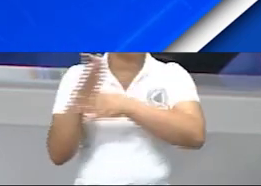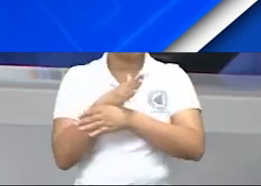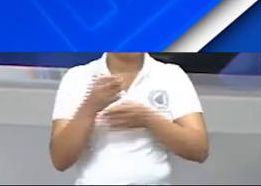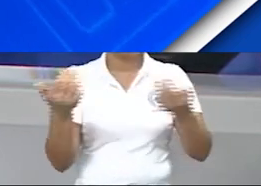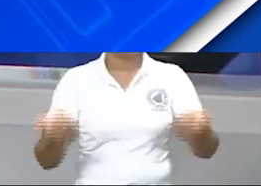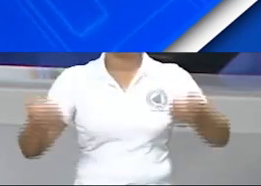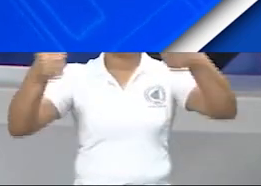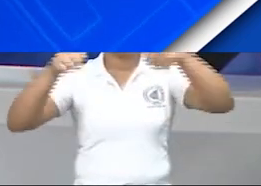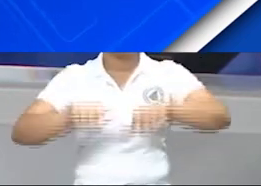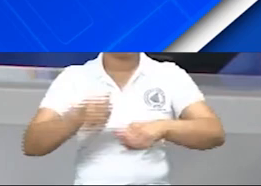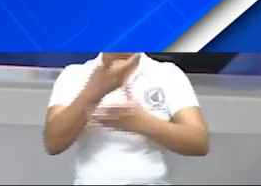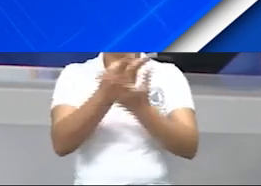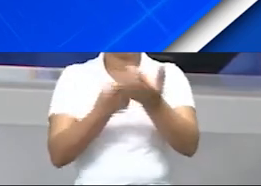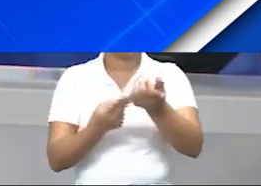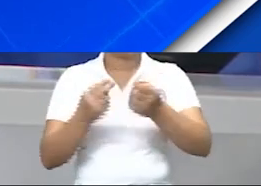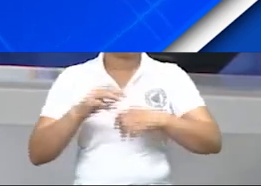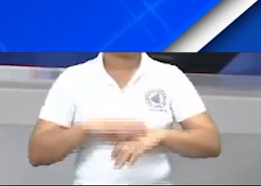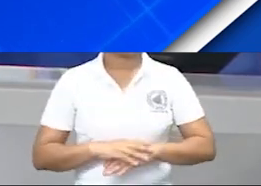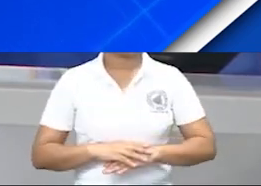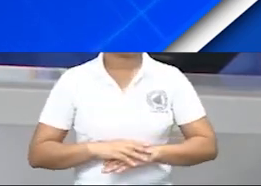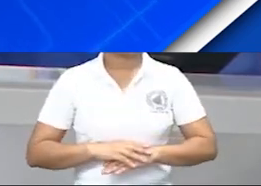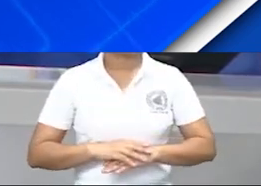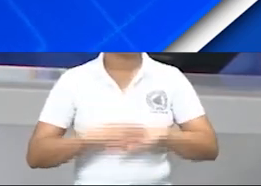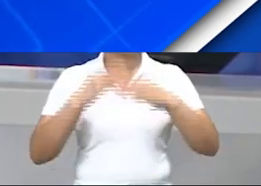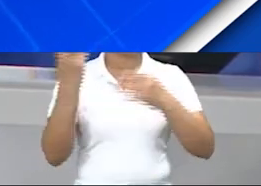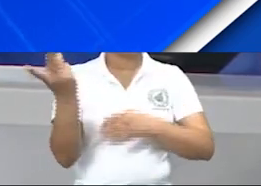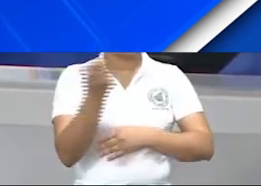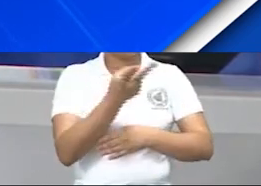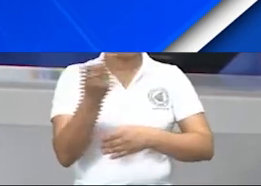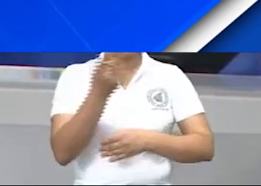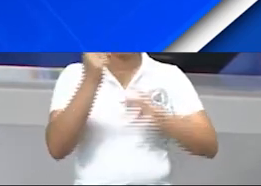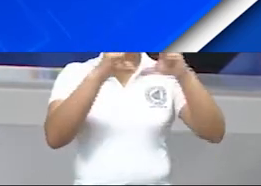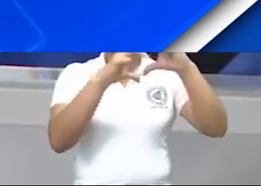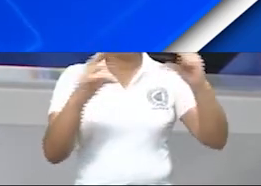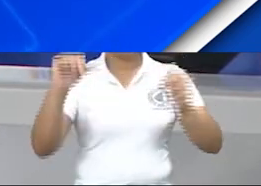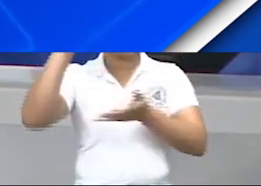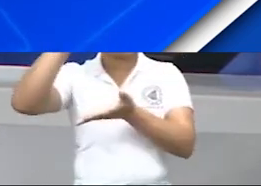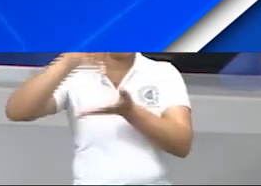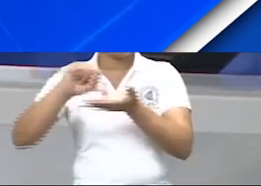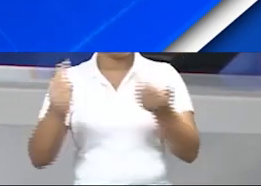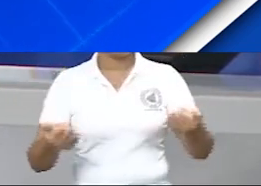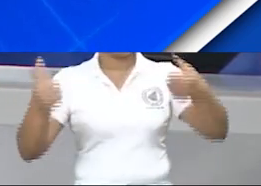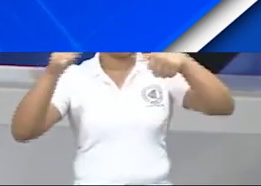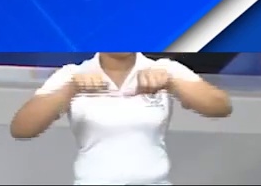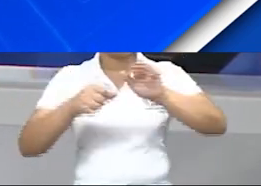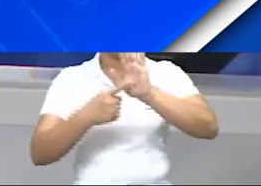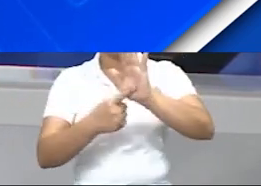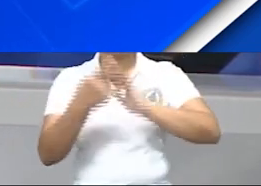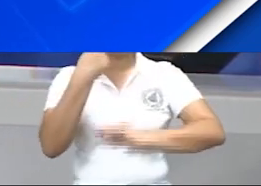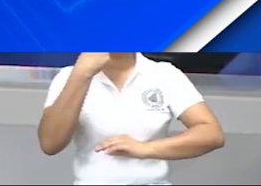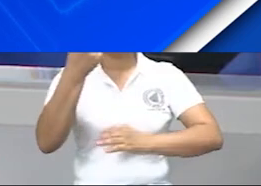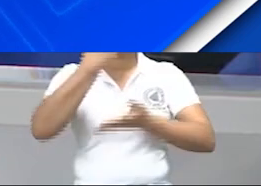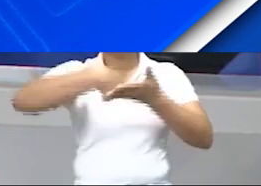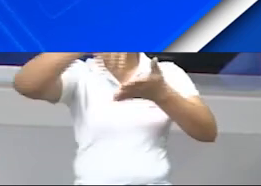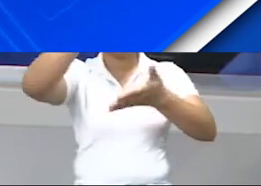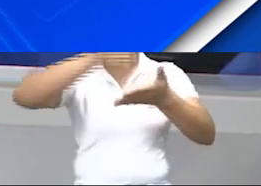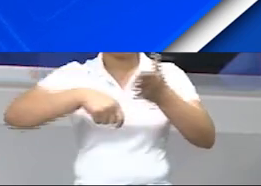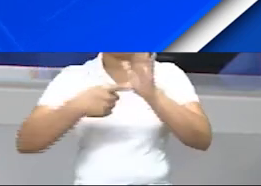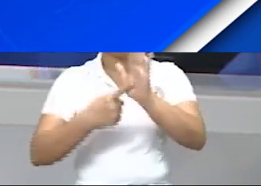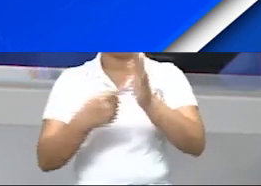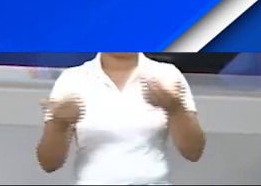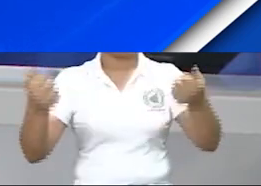acordadas por las partes. Las partes convienen trabajar en la suscripción de acuerdos complementarios